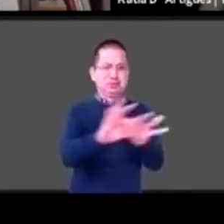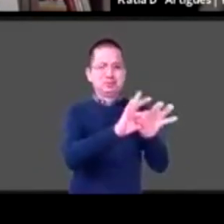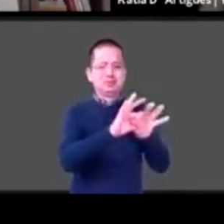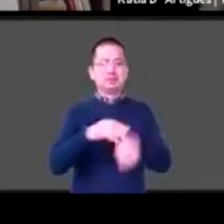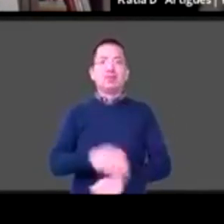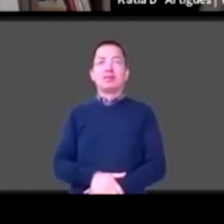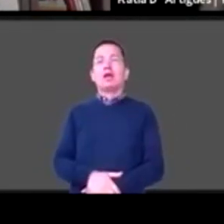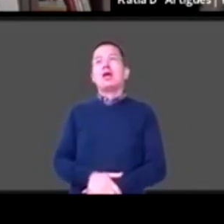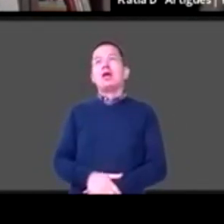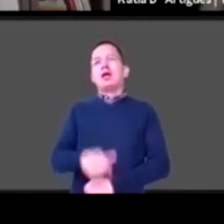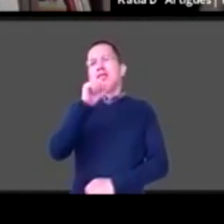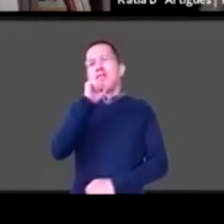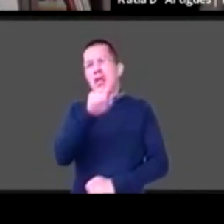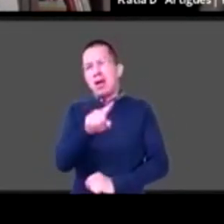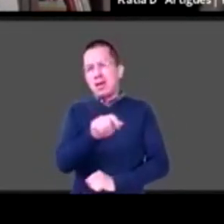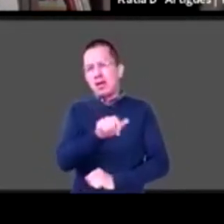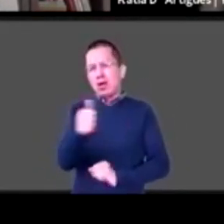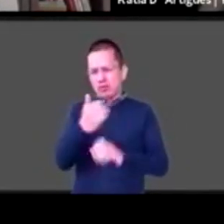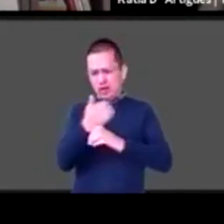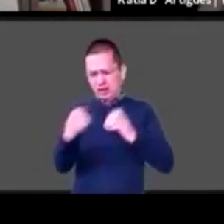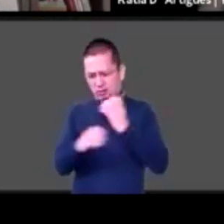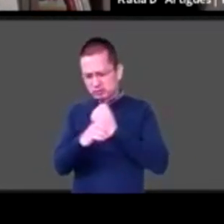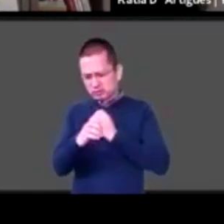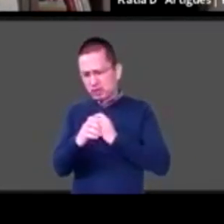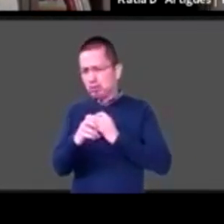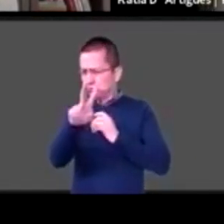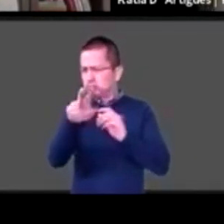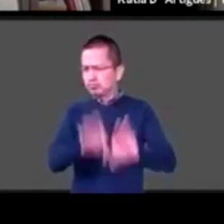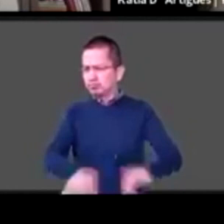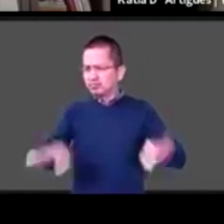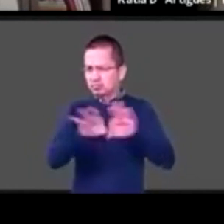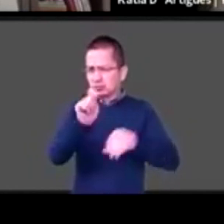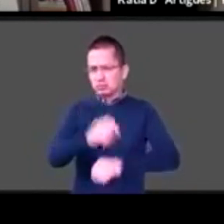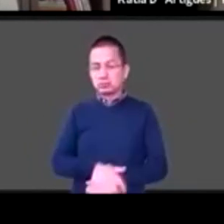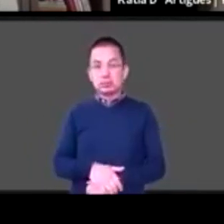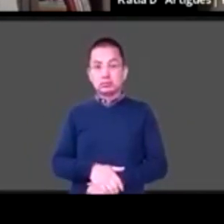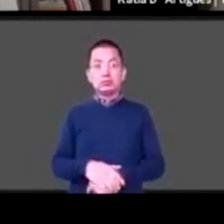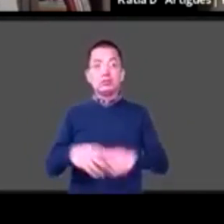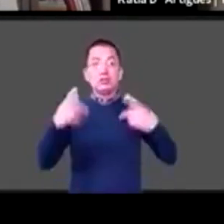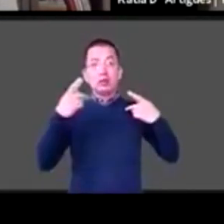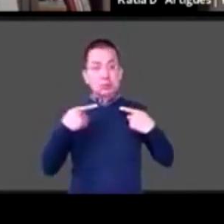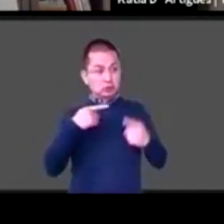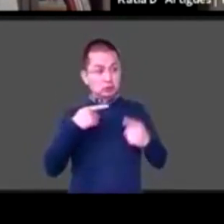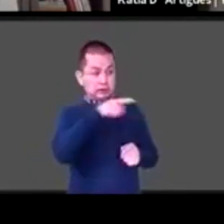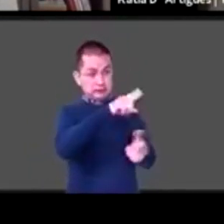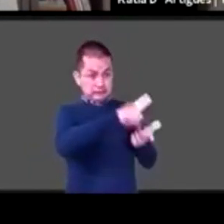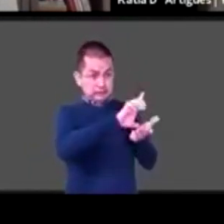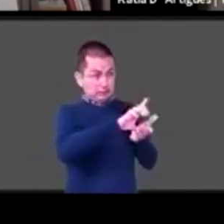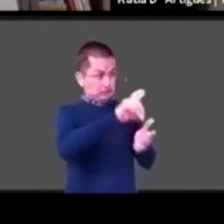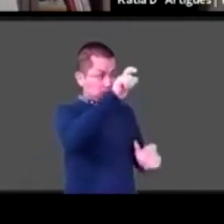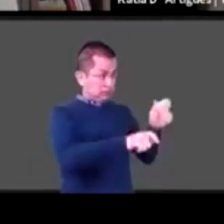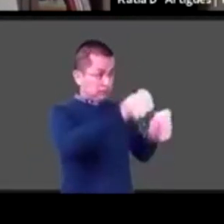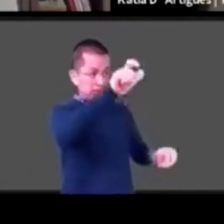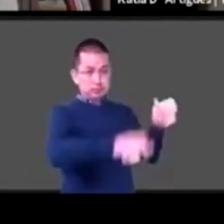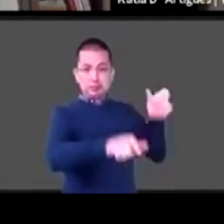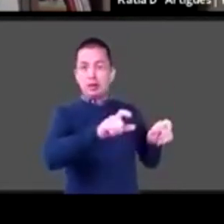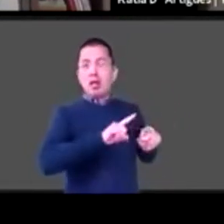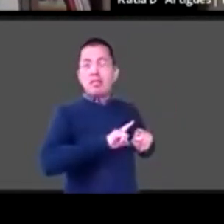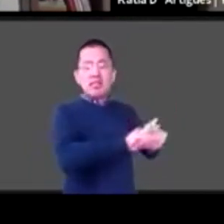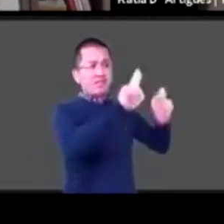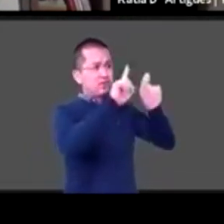que yo venía resaltando es la diversidad social que hay en la discapacidad que como decía Flavia hay